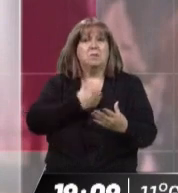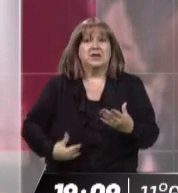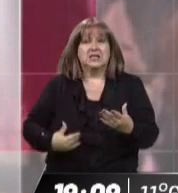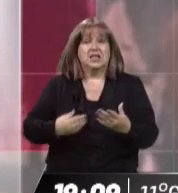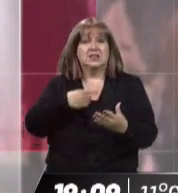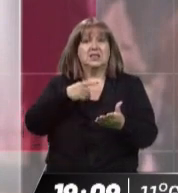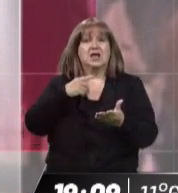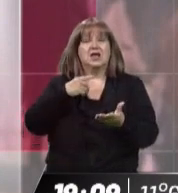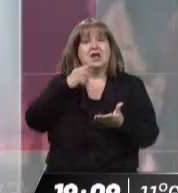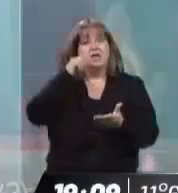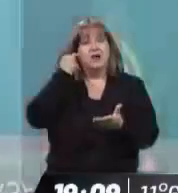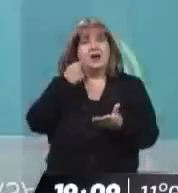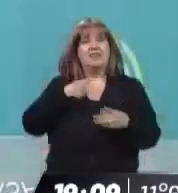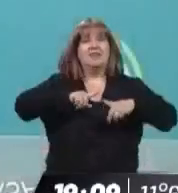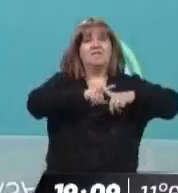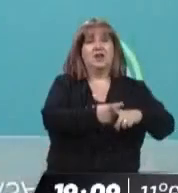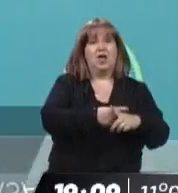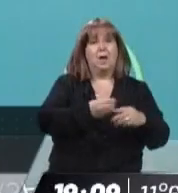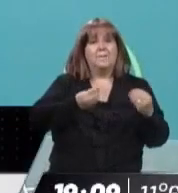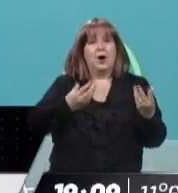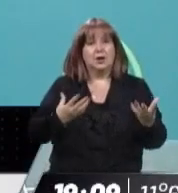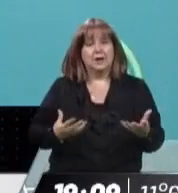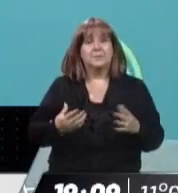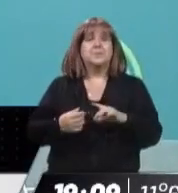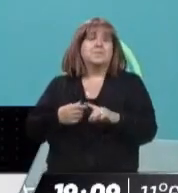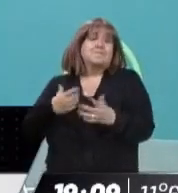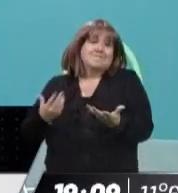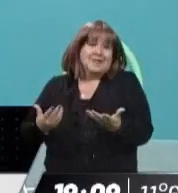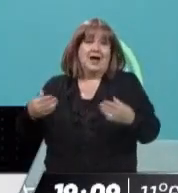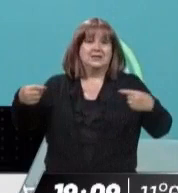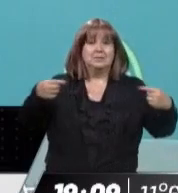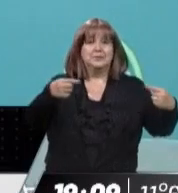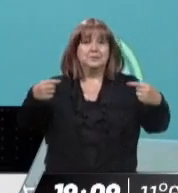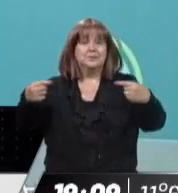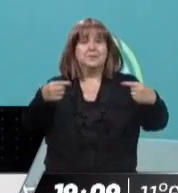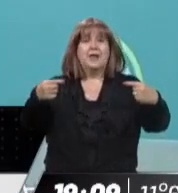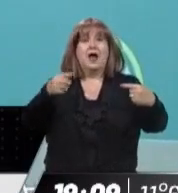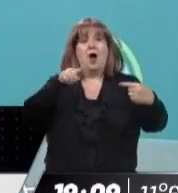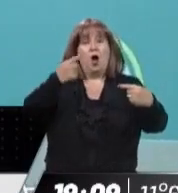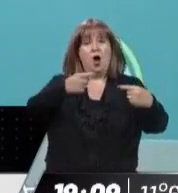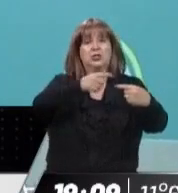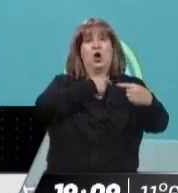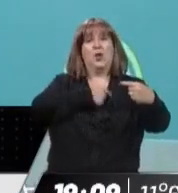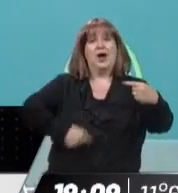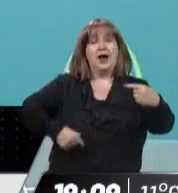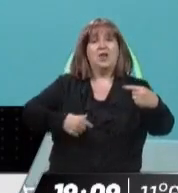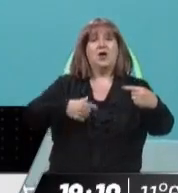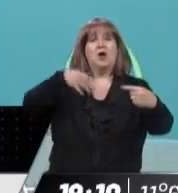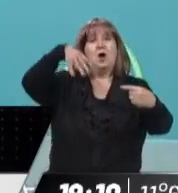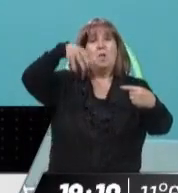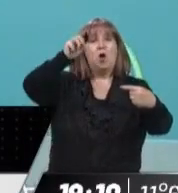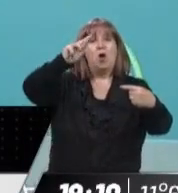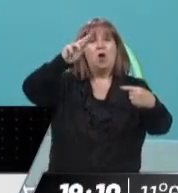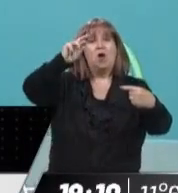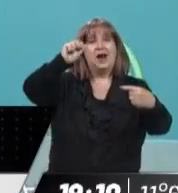recordar dos o tres puntos en esto, Pablo, si te parece. Suárez y Gerardo Morales fueron los únicos gobernadores de la Argentina que decidieron no